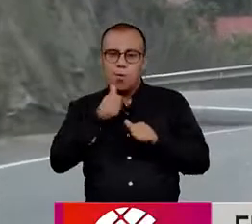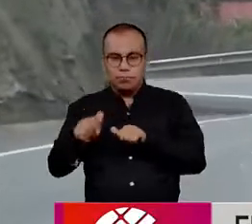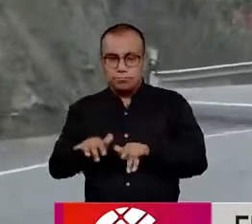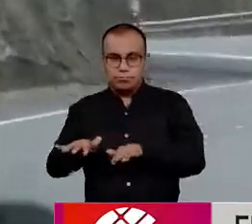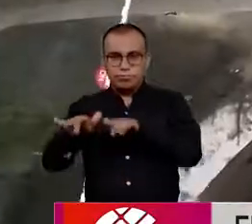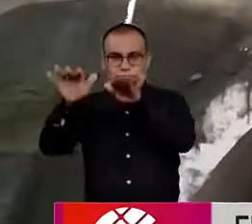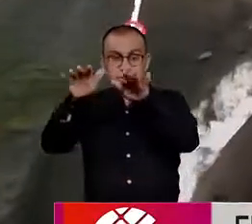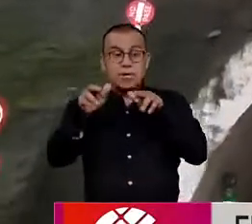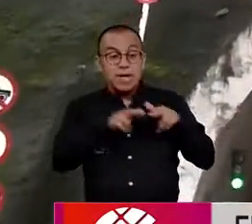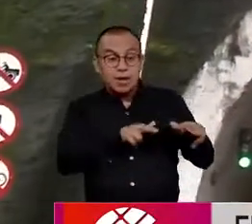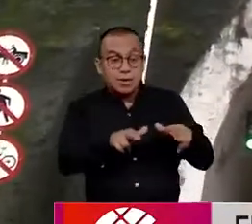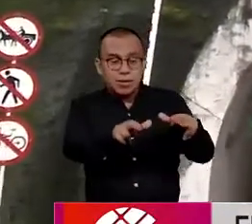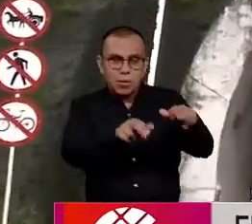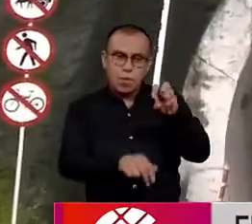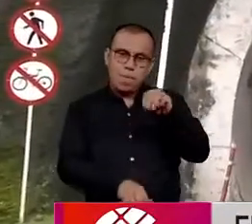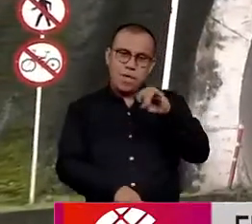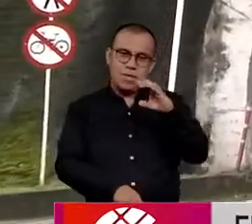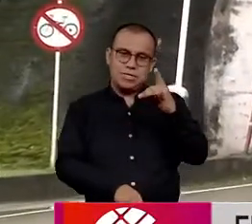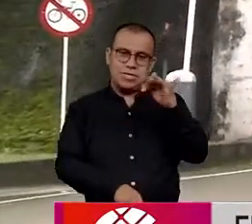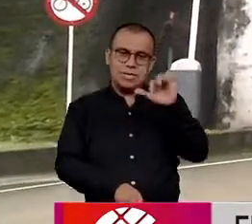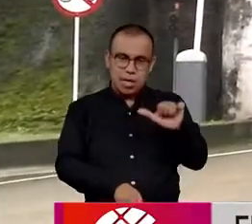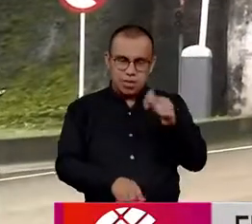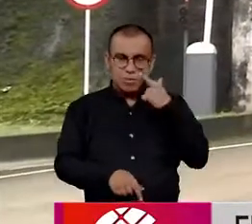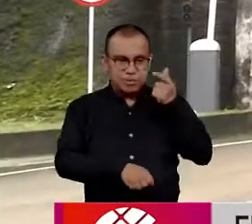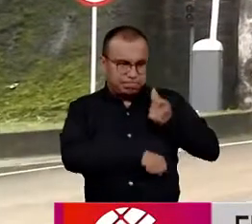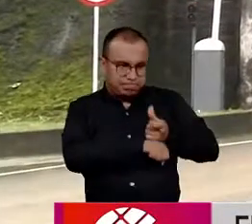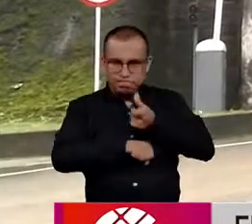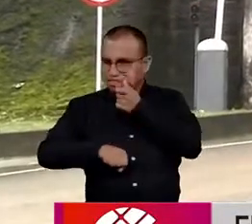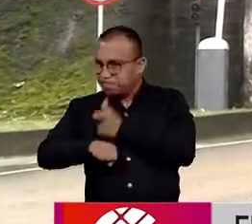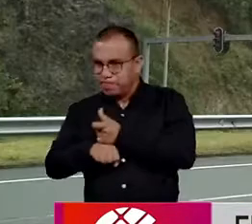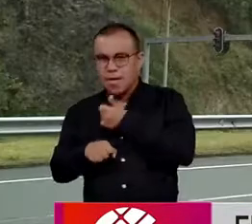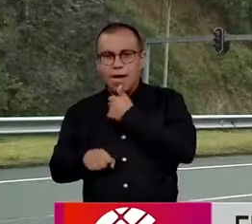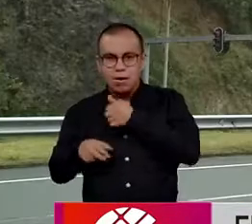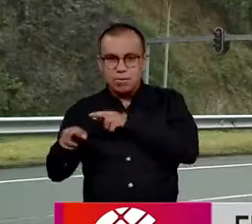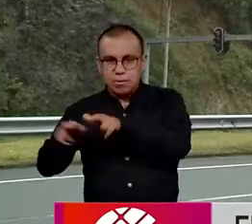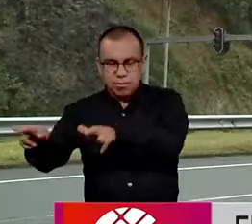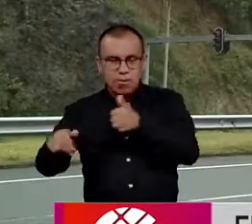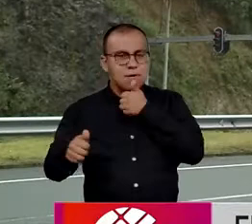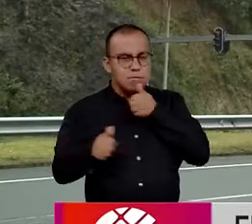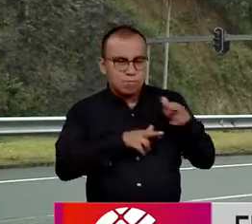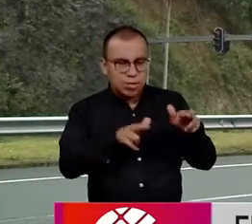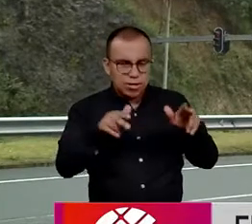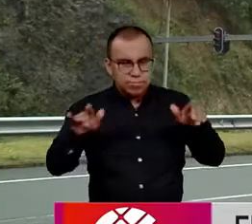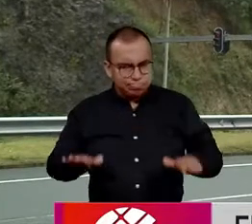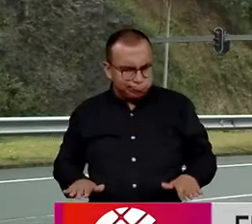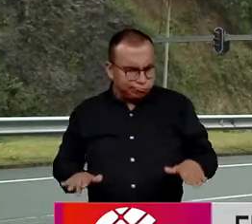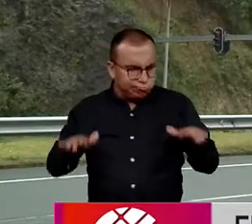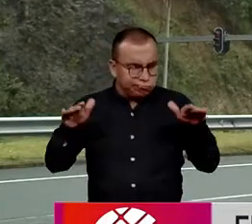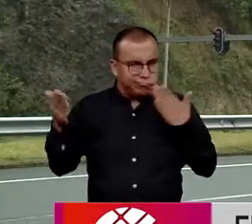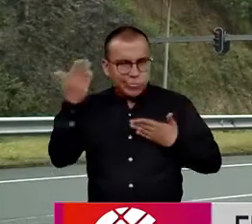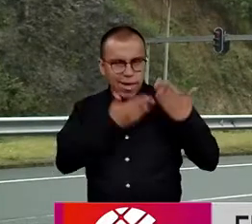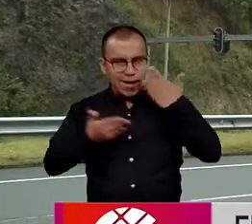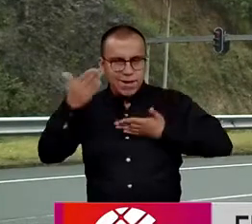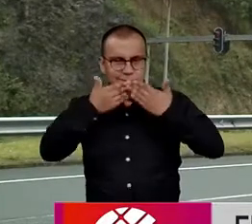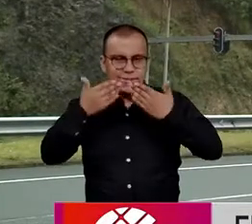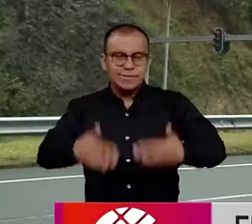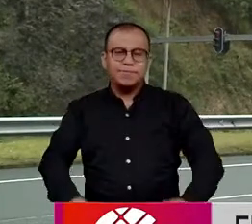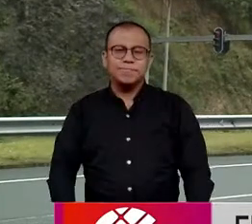y el río Machetá activó el protocolo de monitoreo. La Unidad de Gestión del Riesgo precisó las acciones que se adelantan.